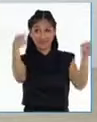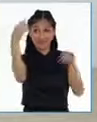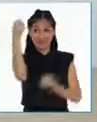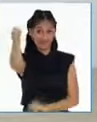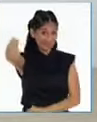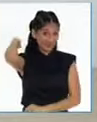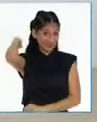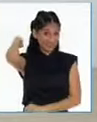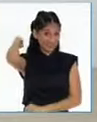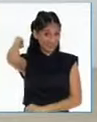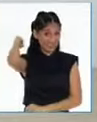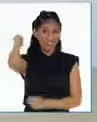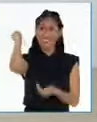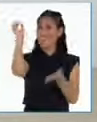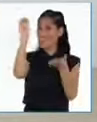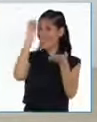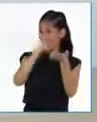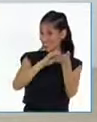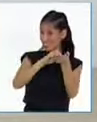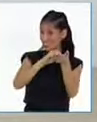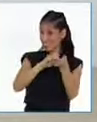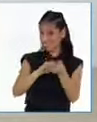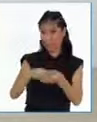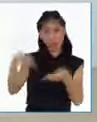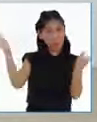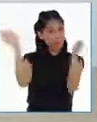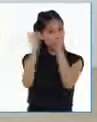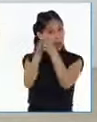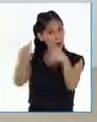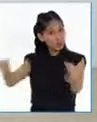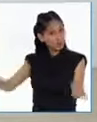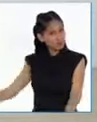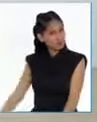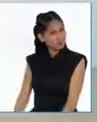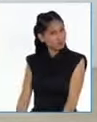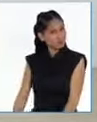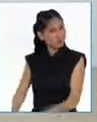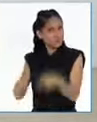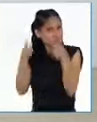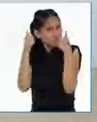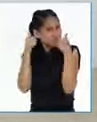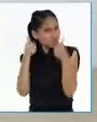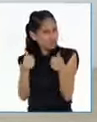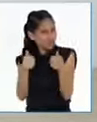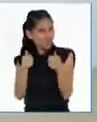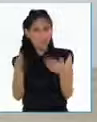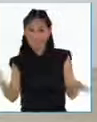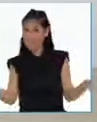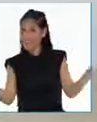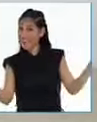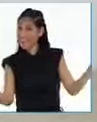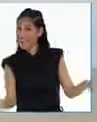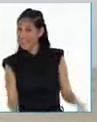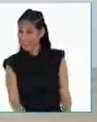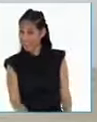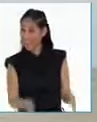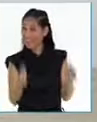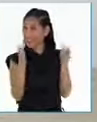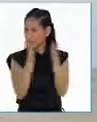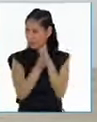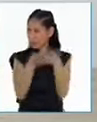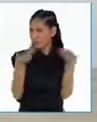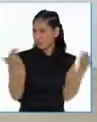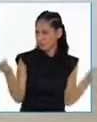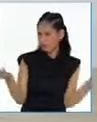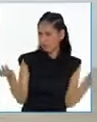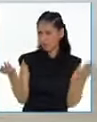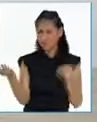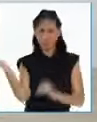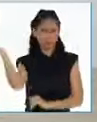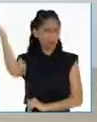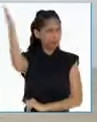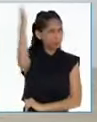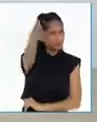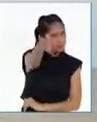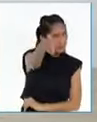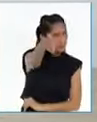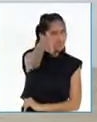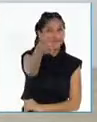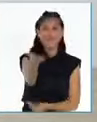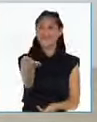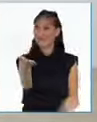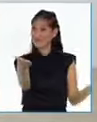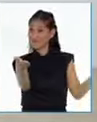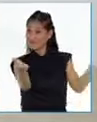atrás. ¡Otra vez! Palma derecha. ¡Ajá! Palma izquierda. ¡Muy bien! Entrelazo mi mano,